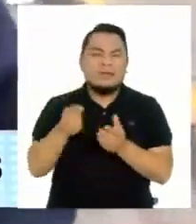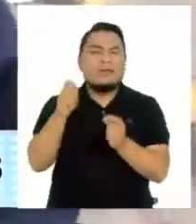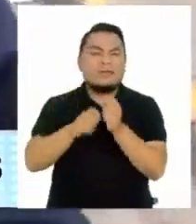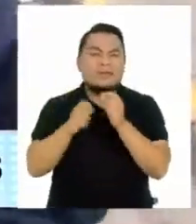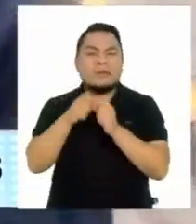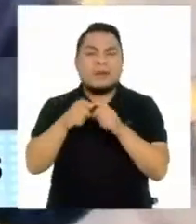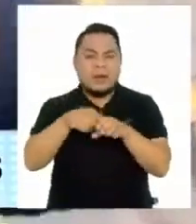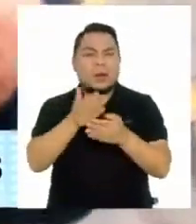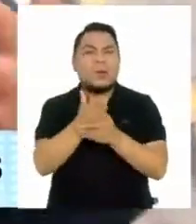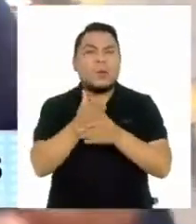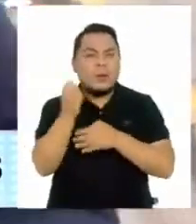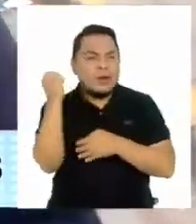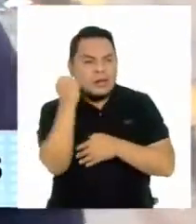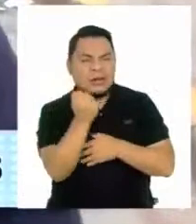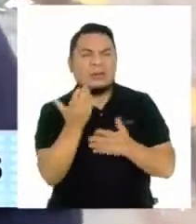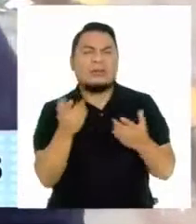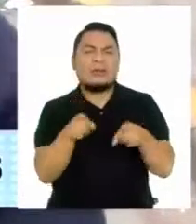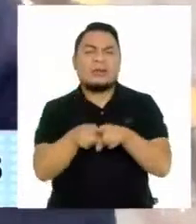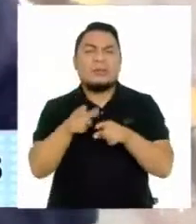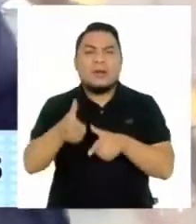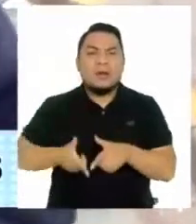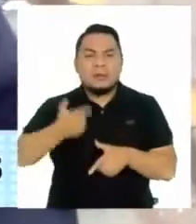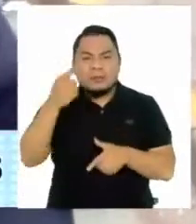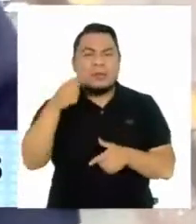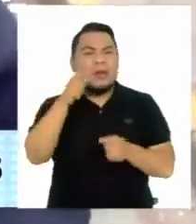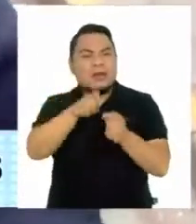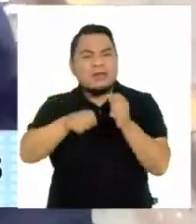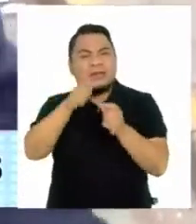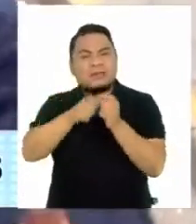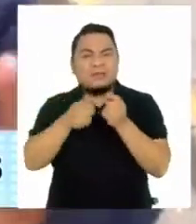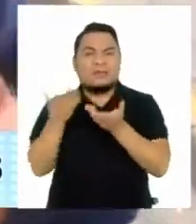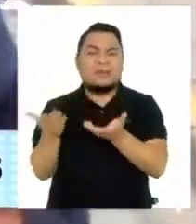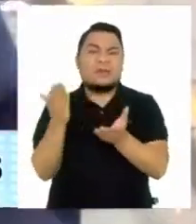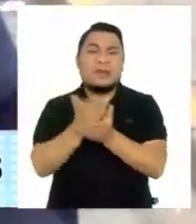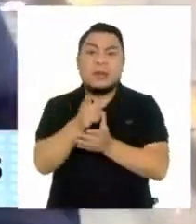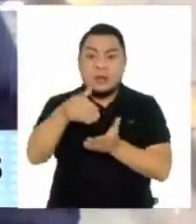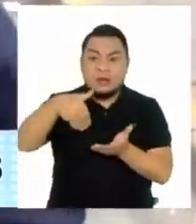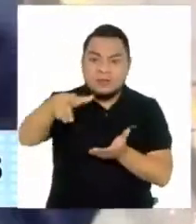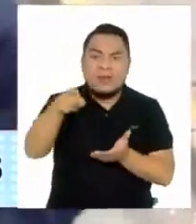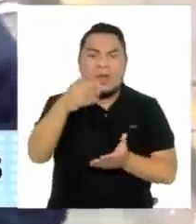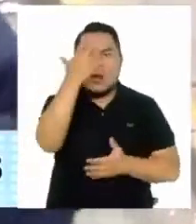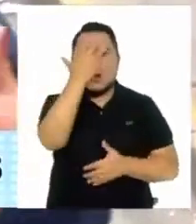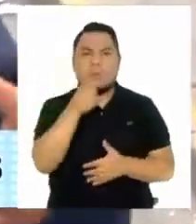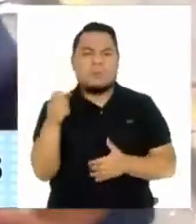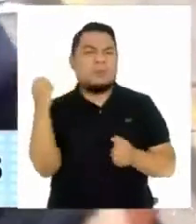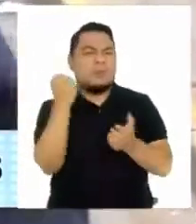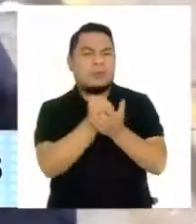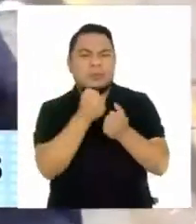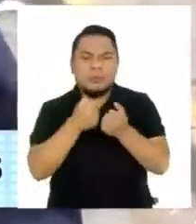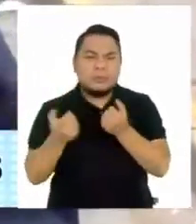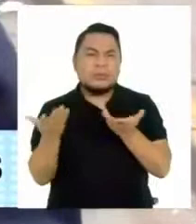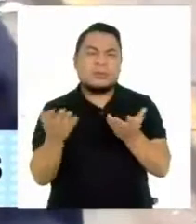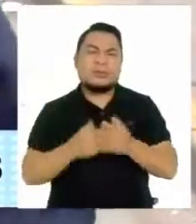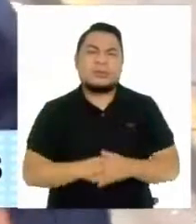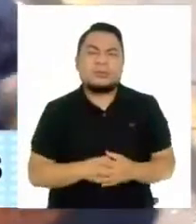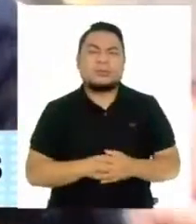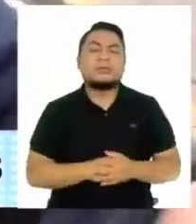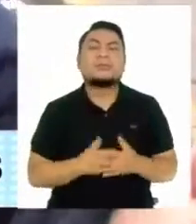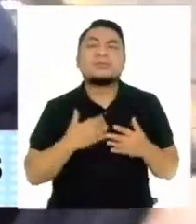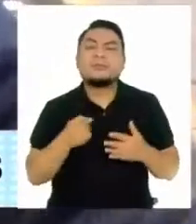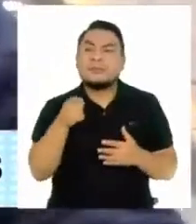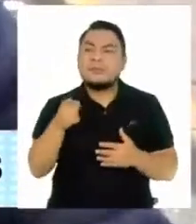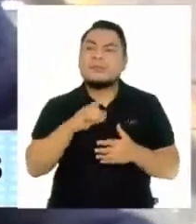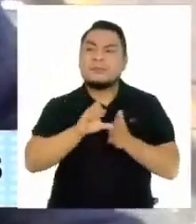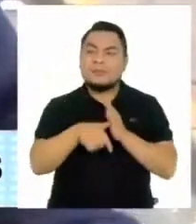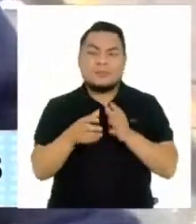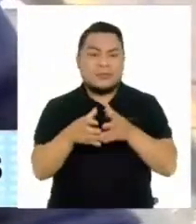punzocortantes, algunos sacan armas de fuego y amenazan si los retiran y se ponen de forma violenta. Y se